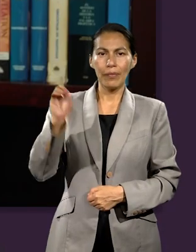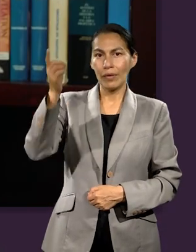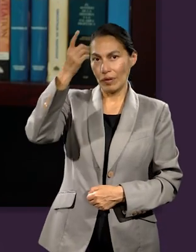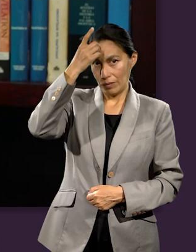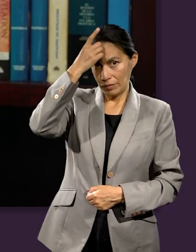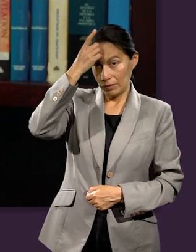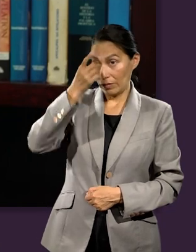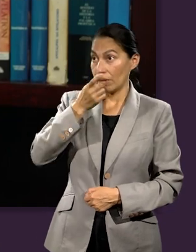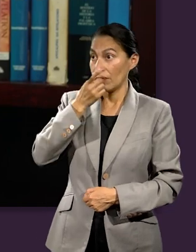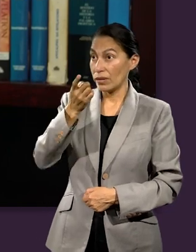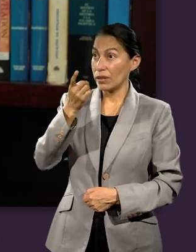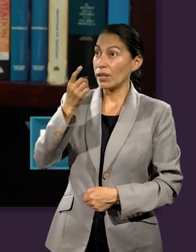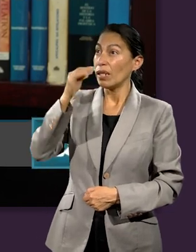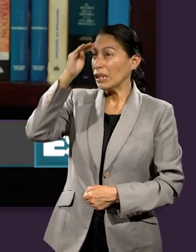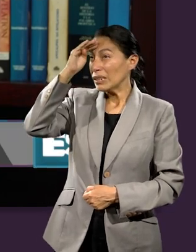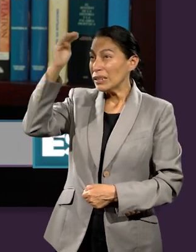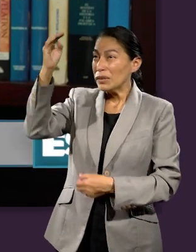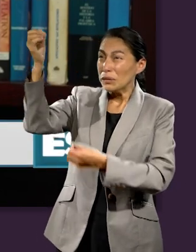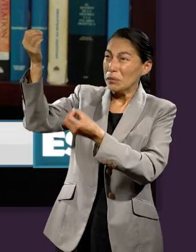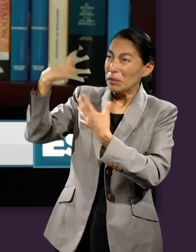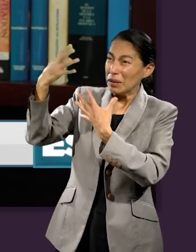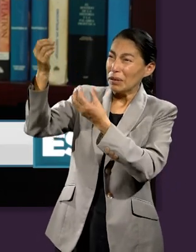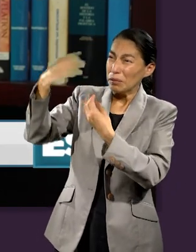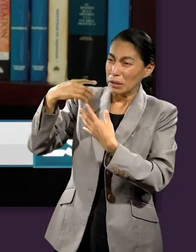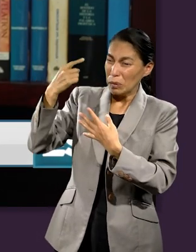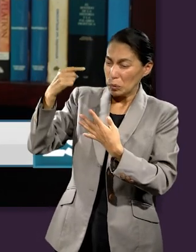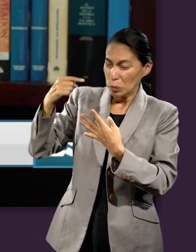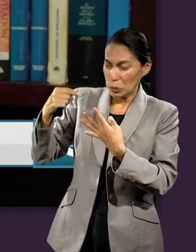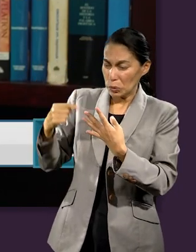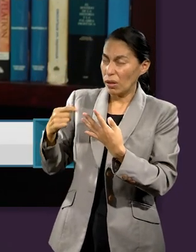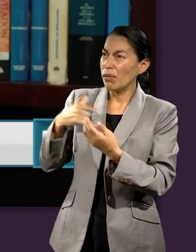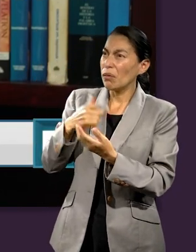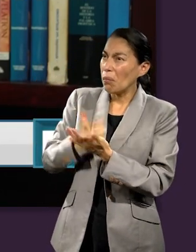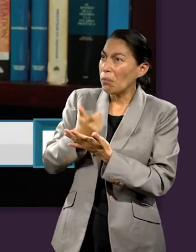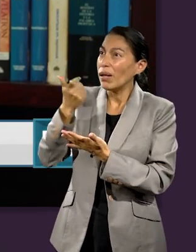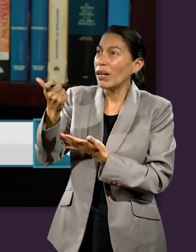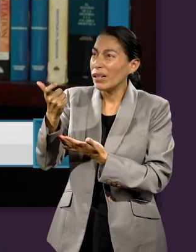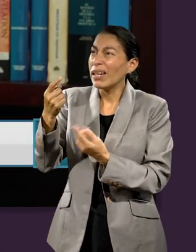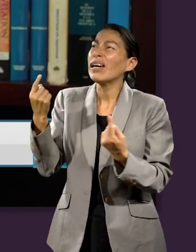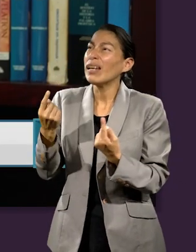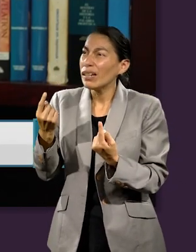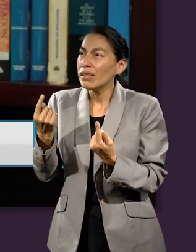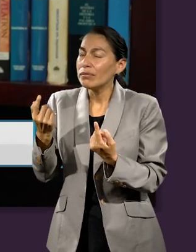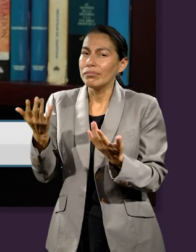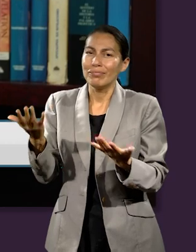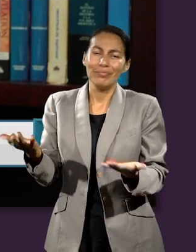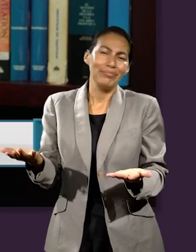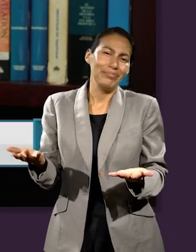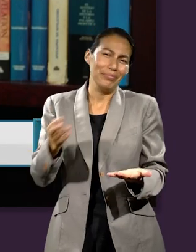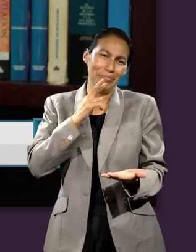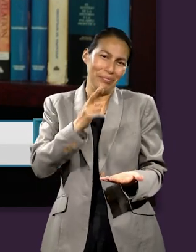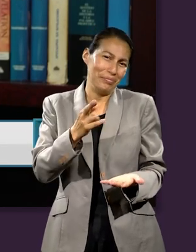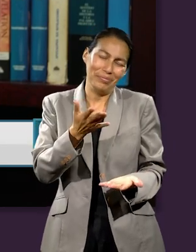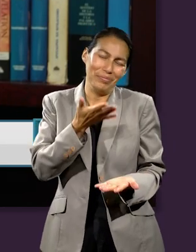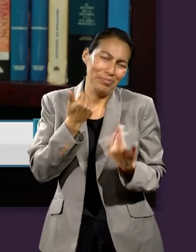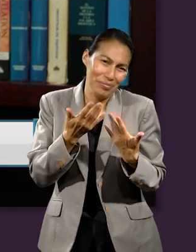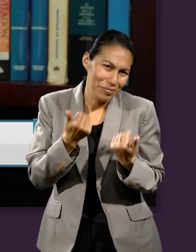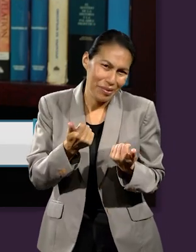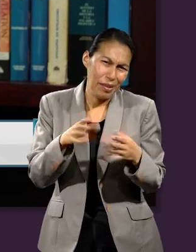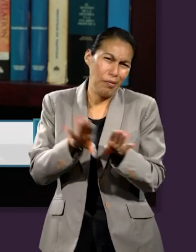El salmista dice, ¿qué pagaré a Jehová por todos sus beneficios? Y lógicamente la respuesta